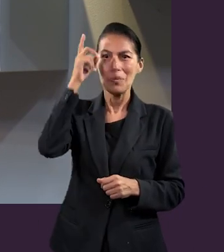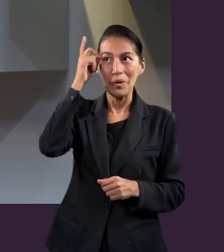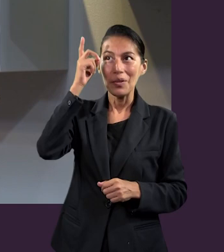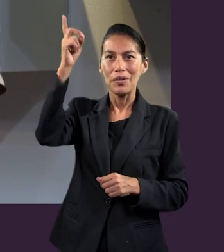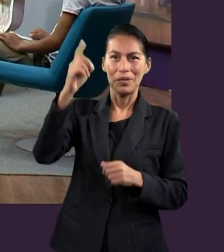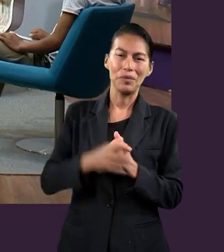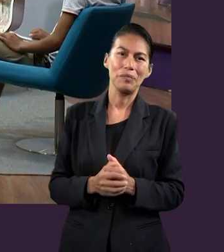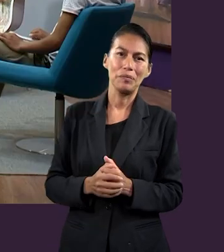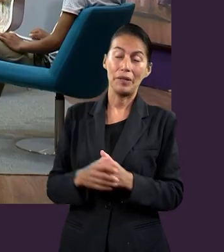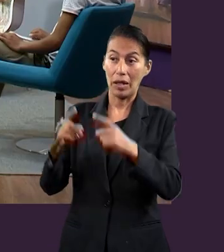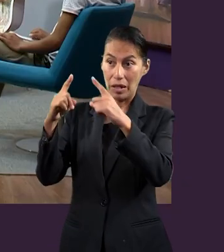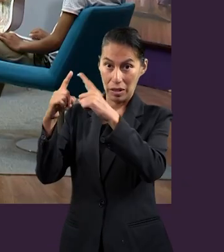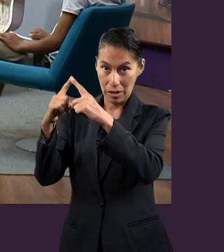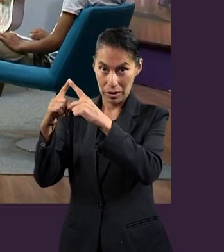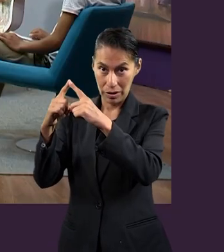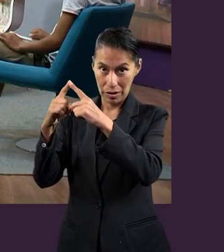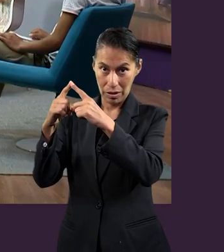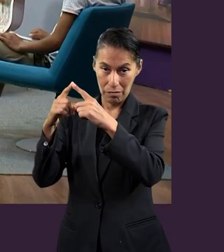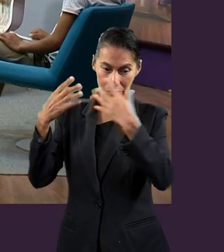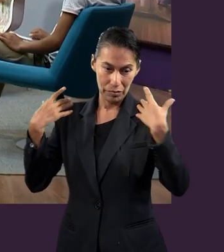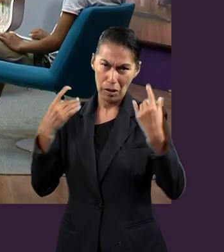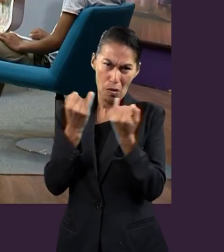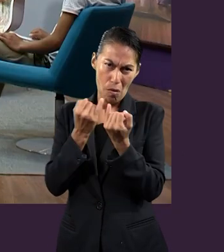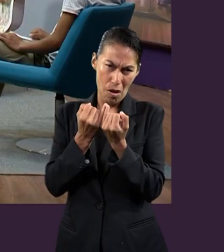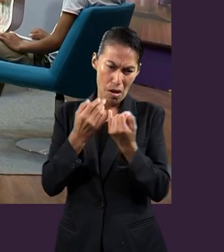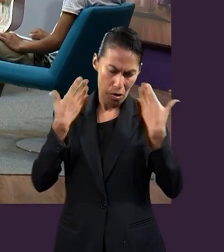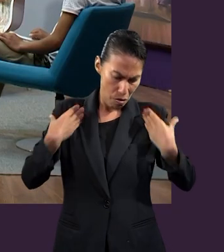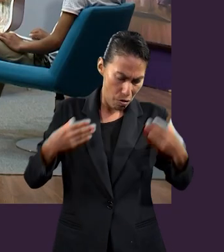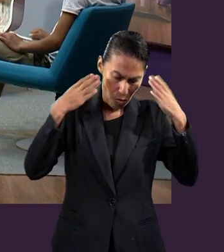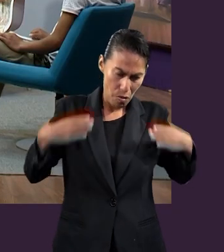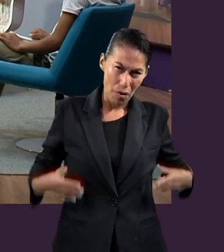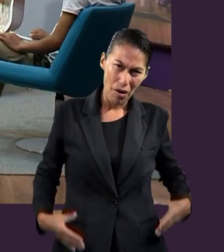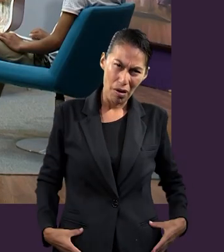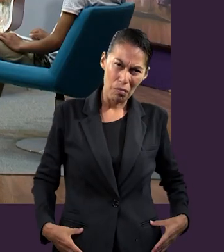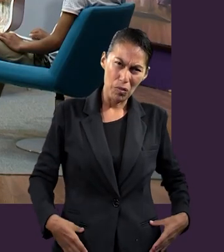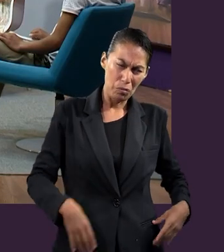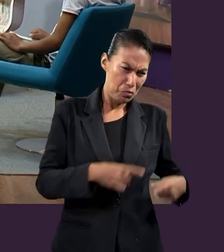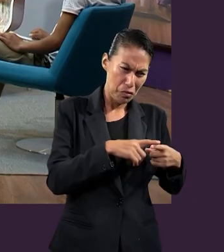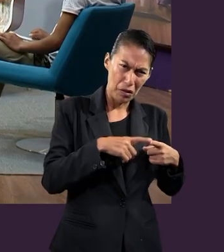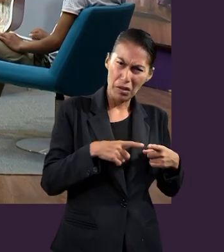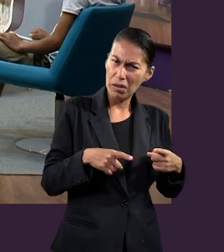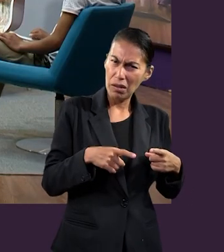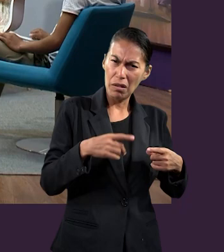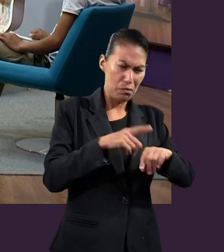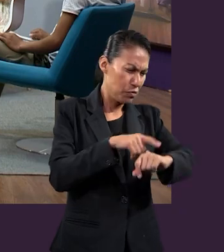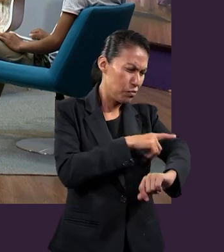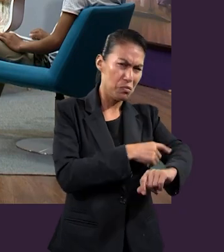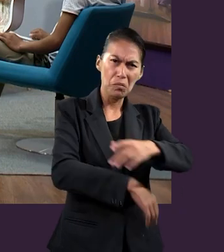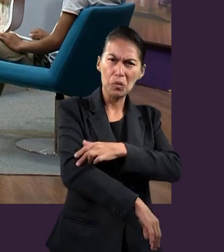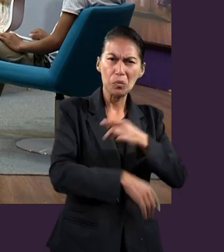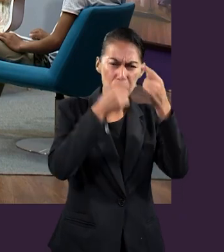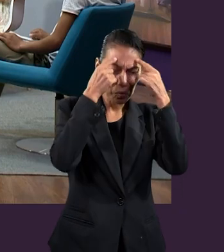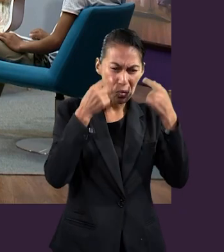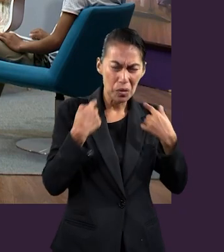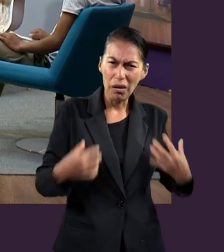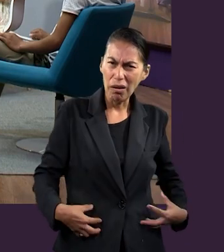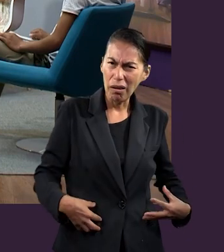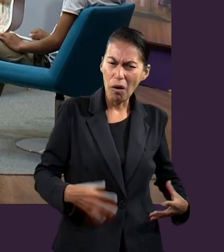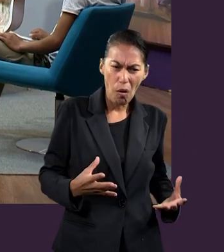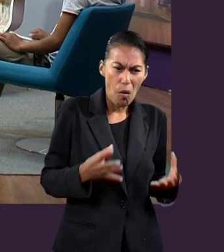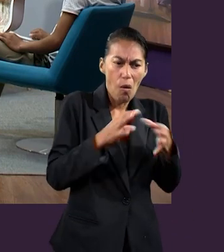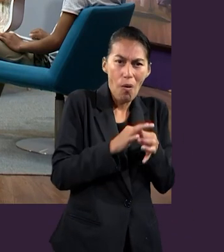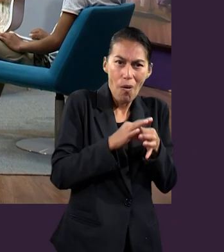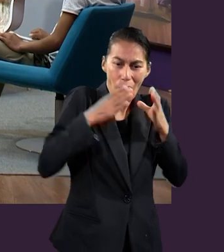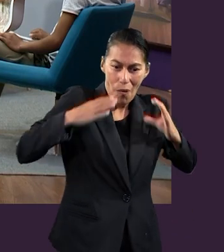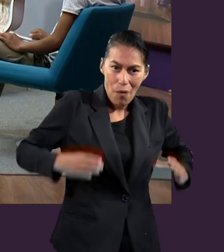decir, la Iglesia, el concepto de que Dios instituye o inventa, como el inventor perfecto, la